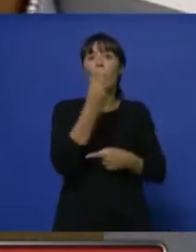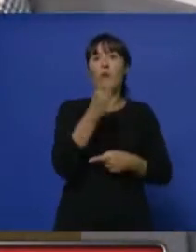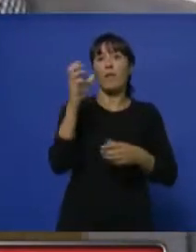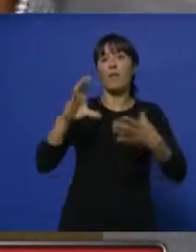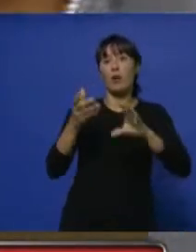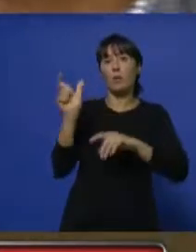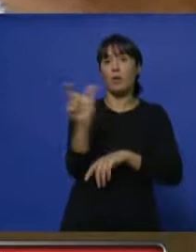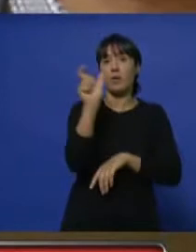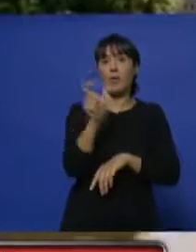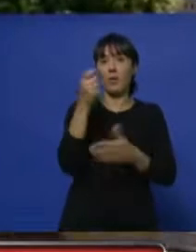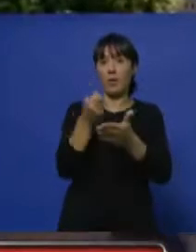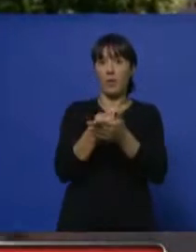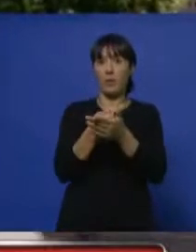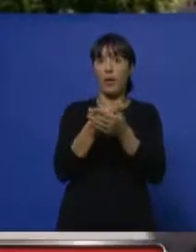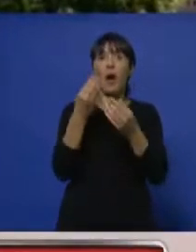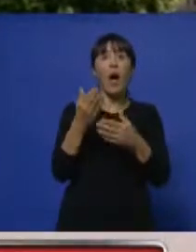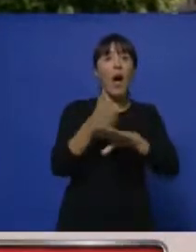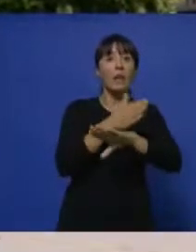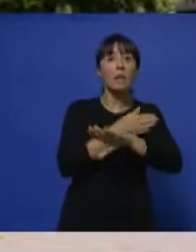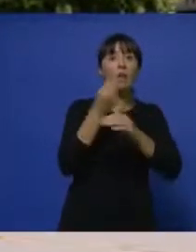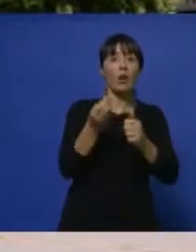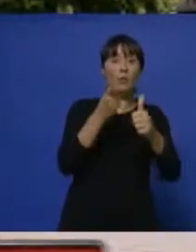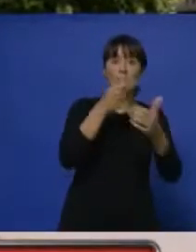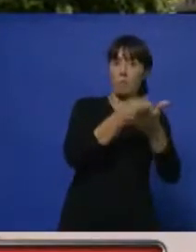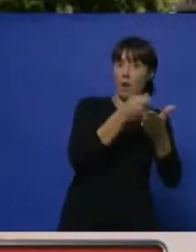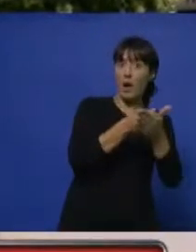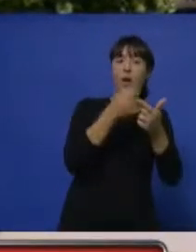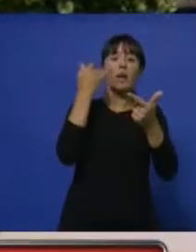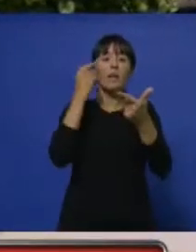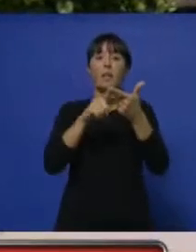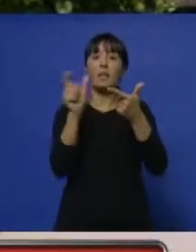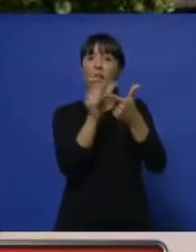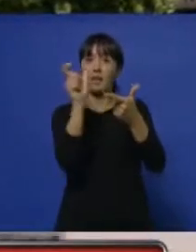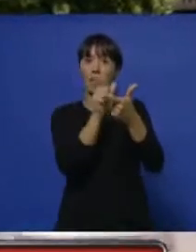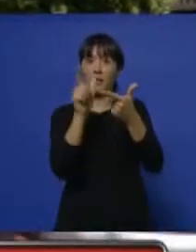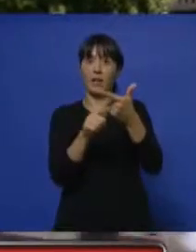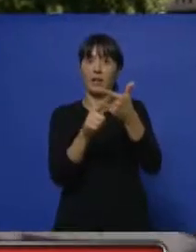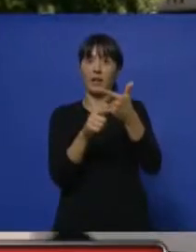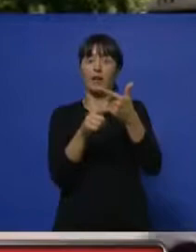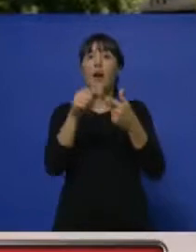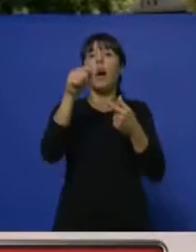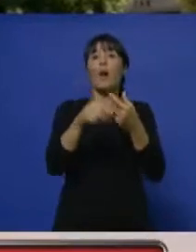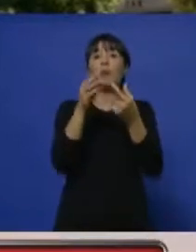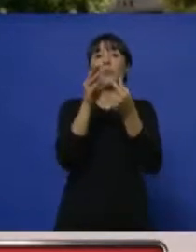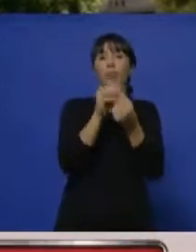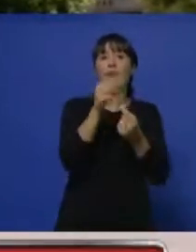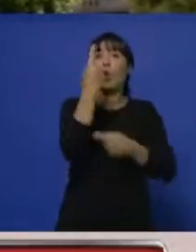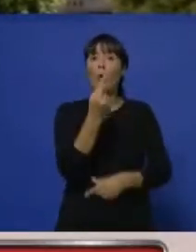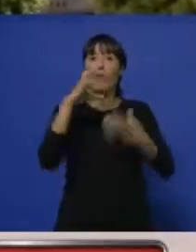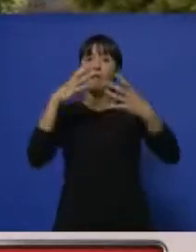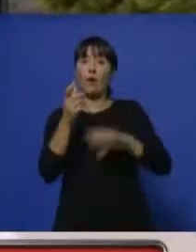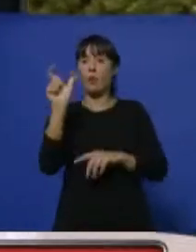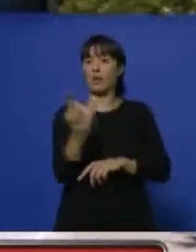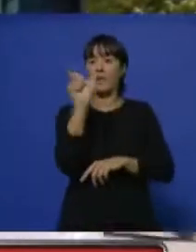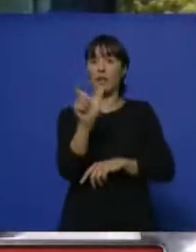ahora se convivía el sistema, tanto de efectivo como tarjeta, pero hay un sector de la población de los